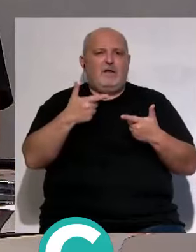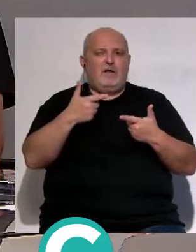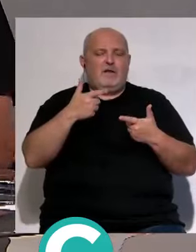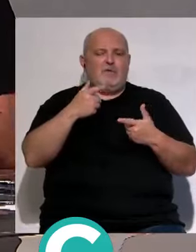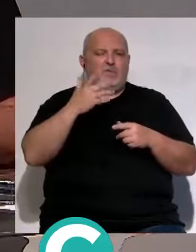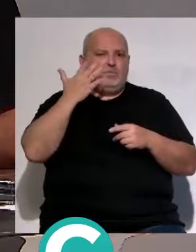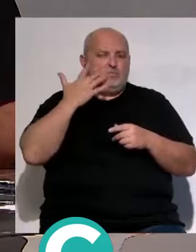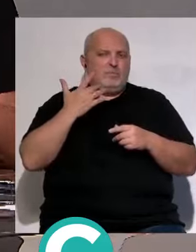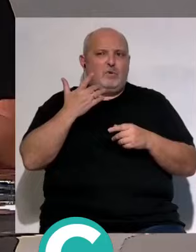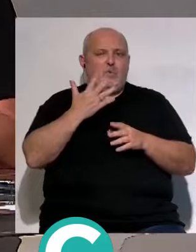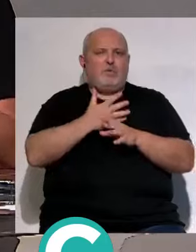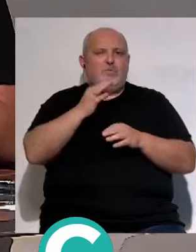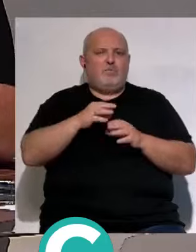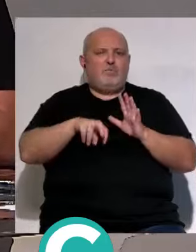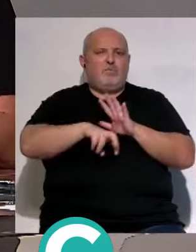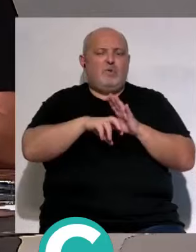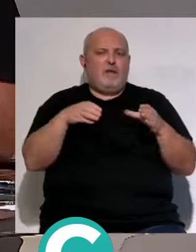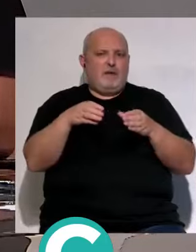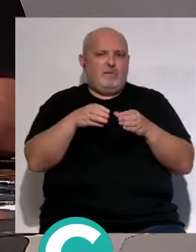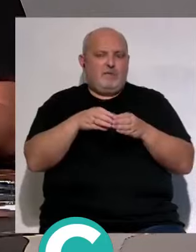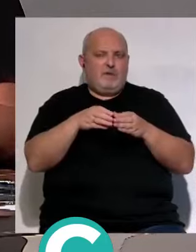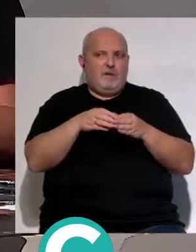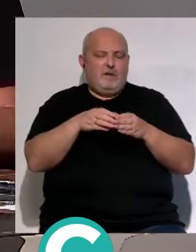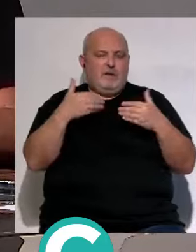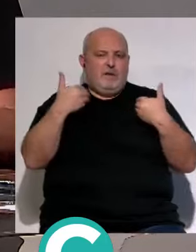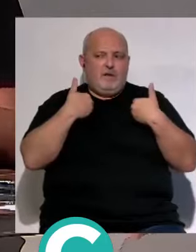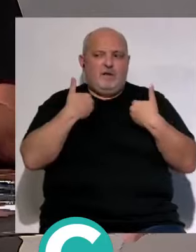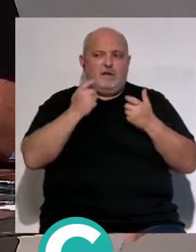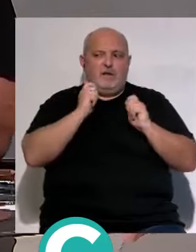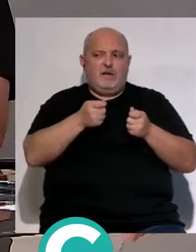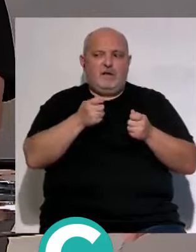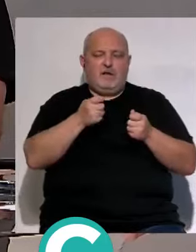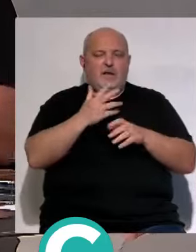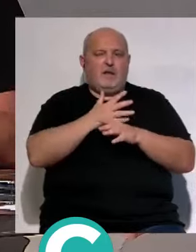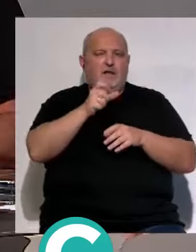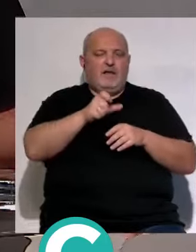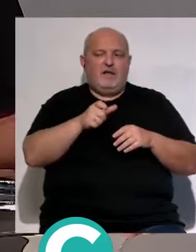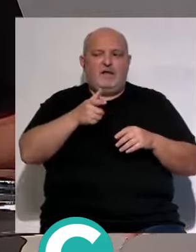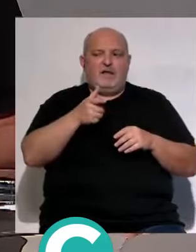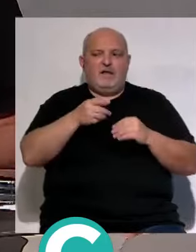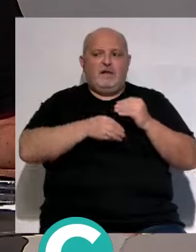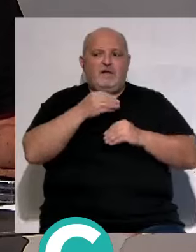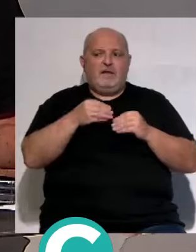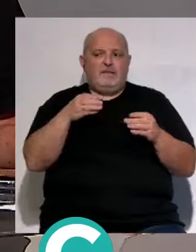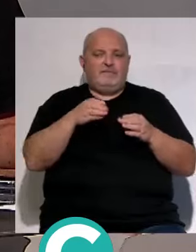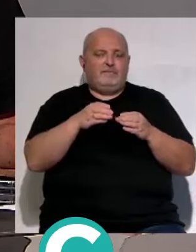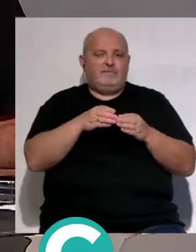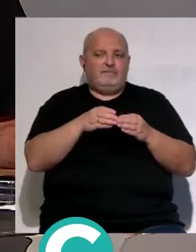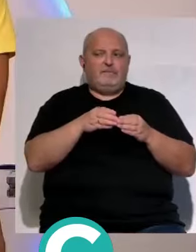que no le pertenece ser jugador de fútbol en un equipo que rol tiene que no le pertenece ser jugador de fútbol tú estás en una plantilla